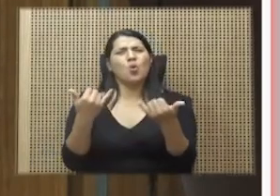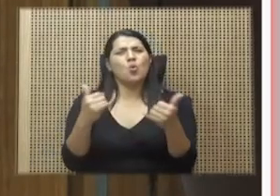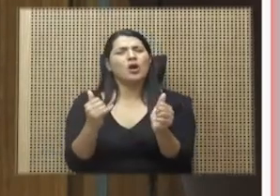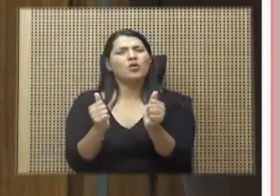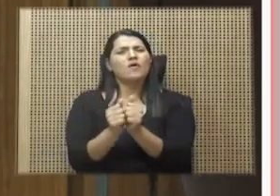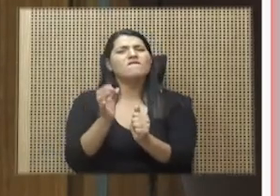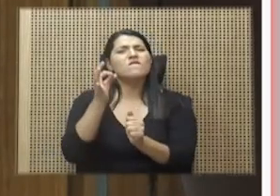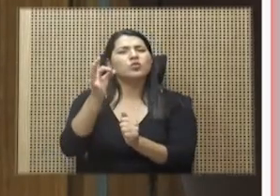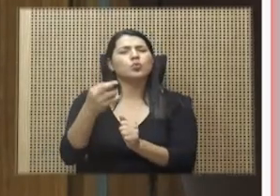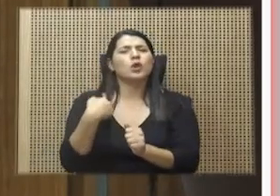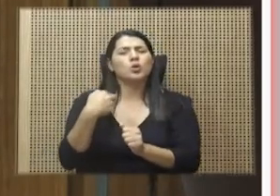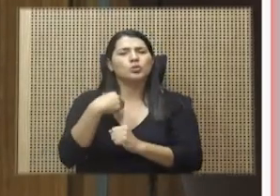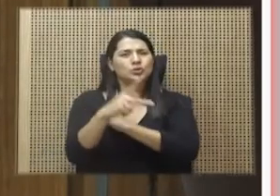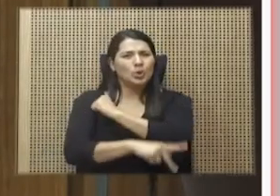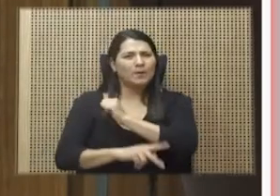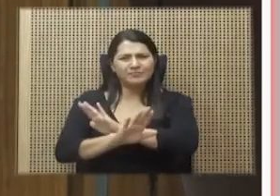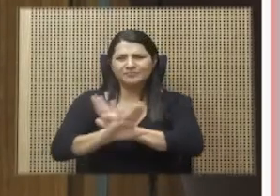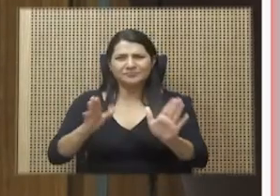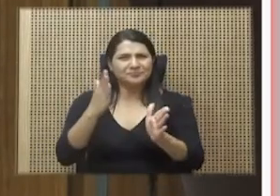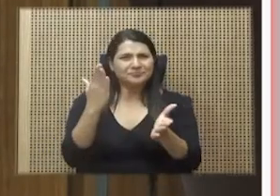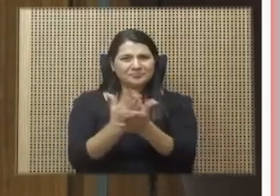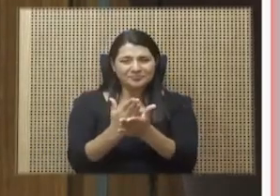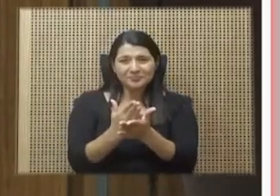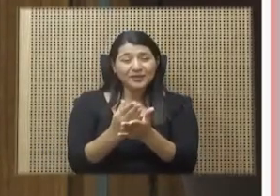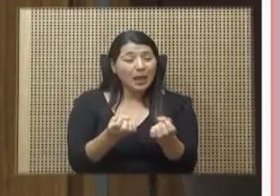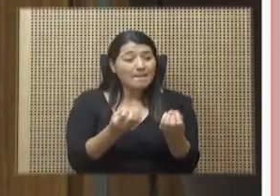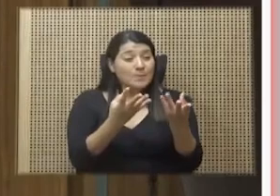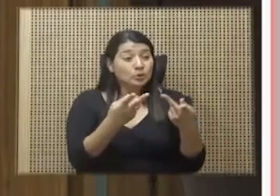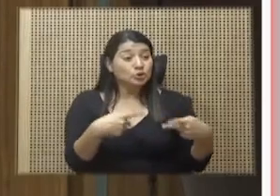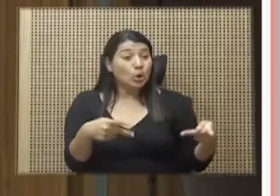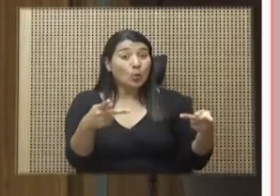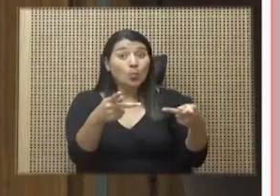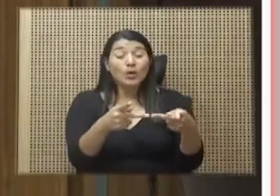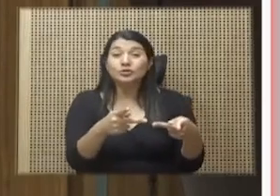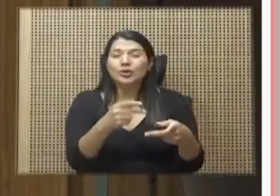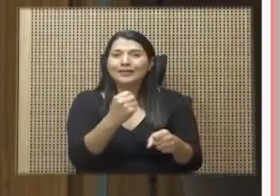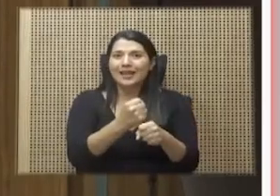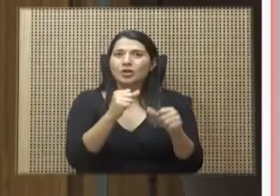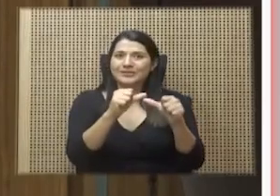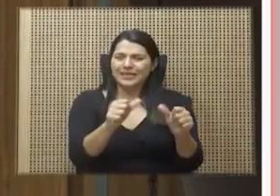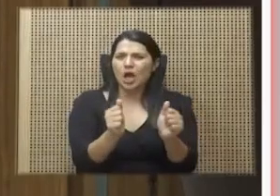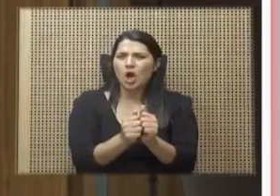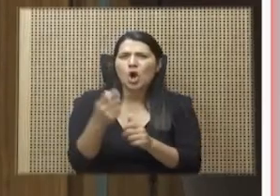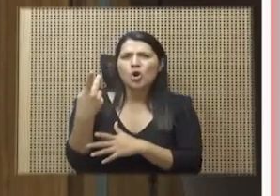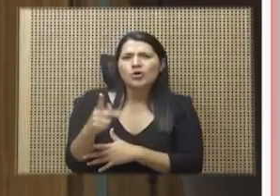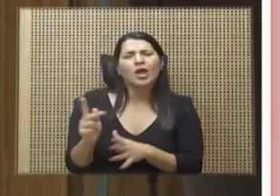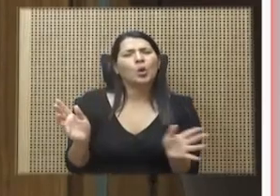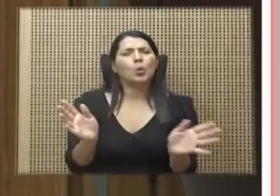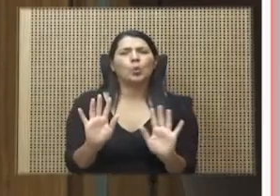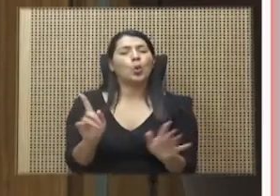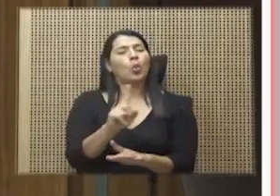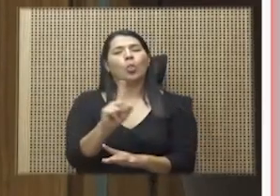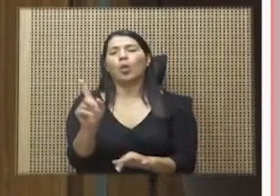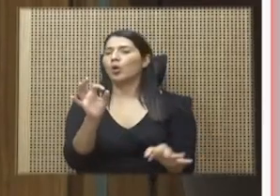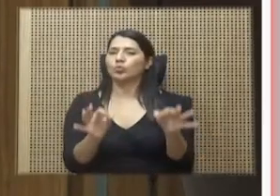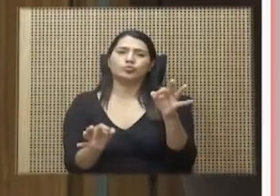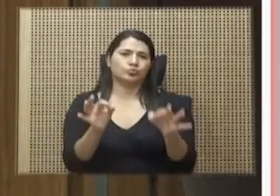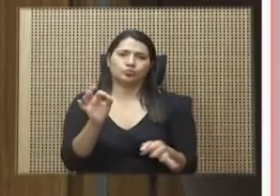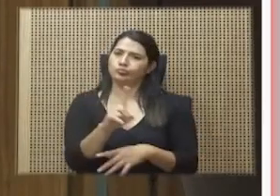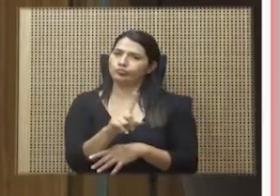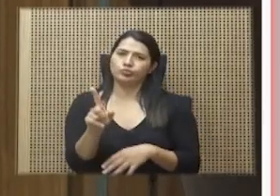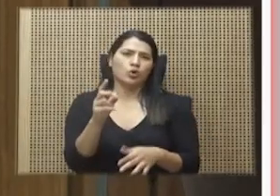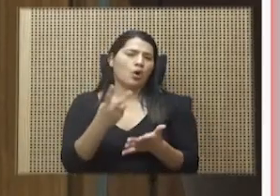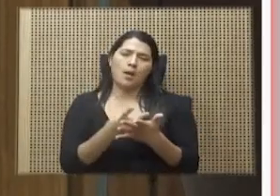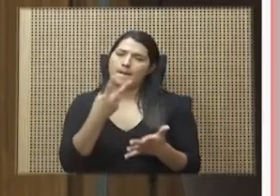Basta ya de poner en riesgo miles de puestos de trabajo para nuestra gente. No se vale, no se vale